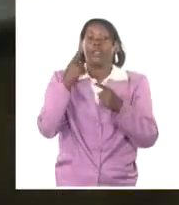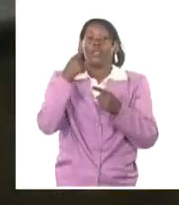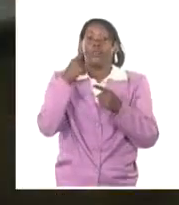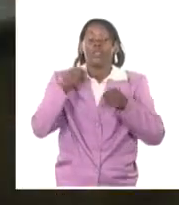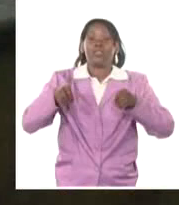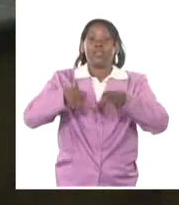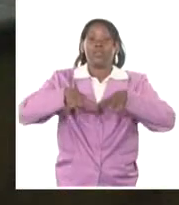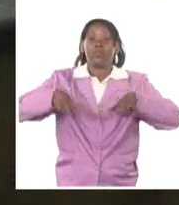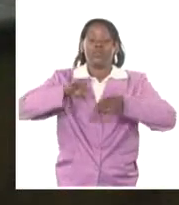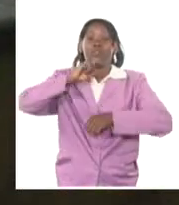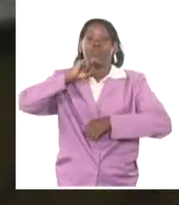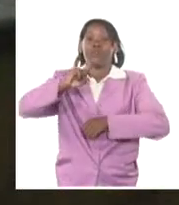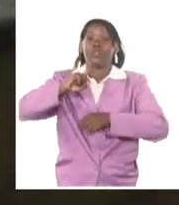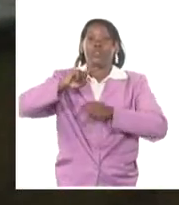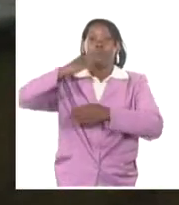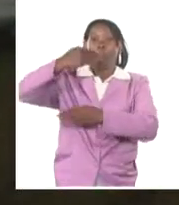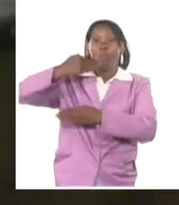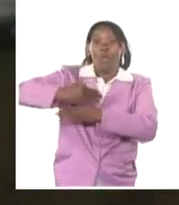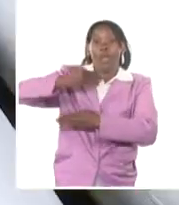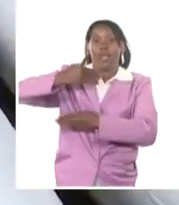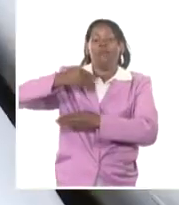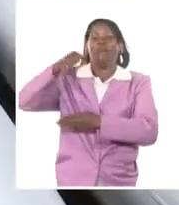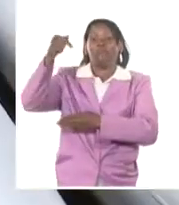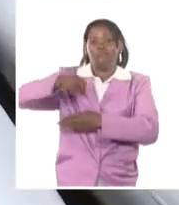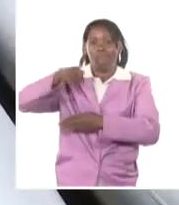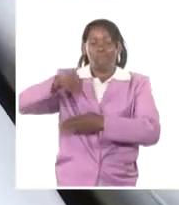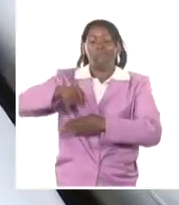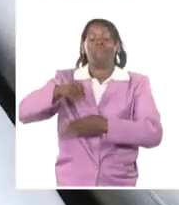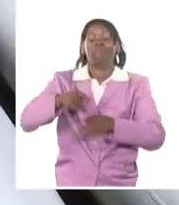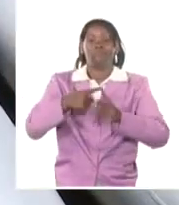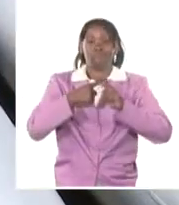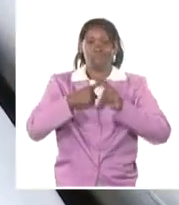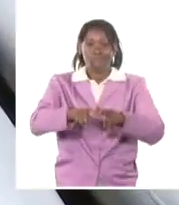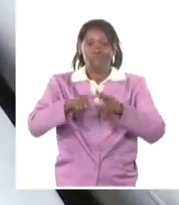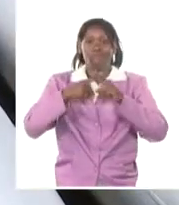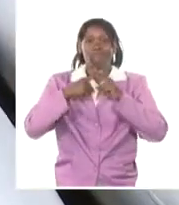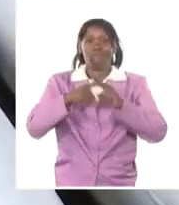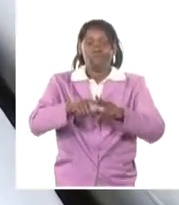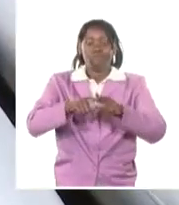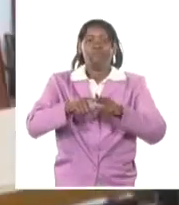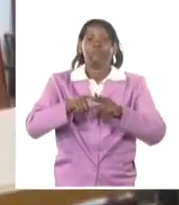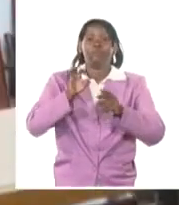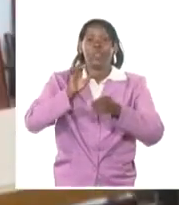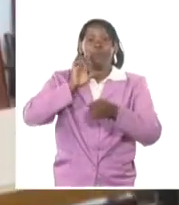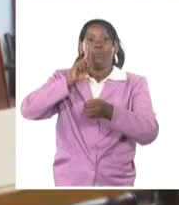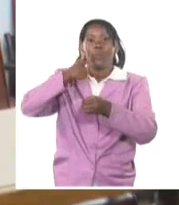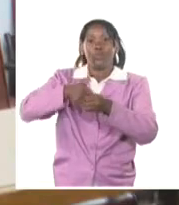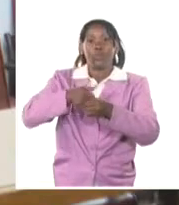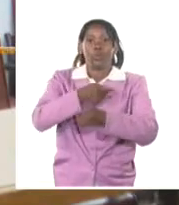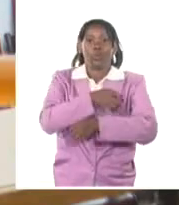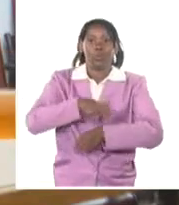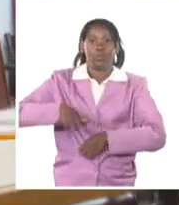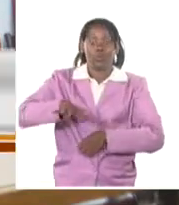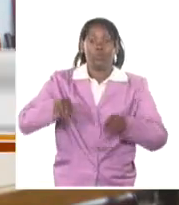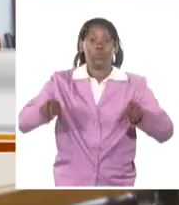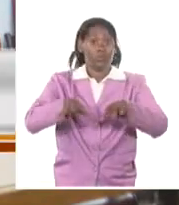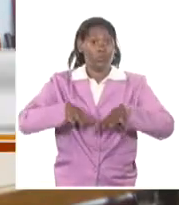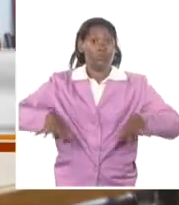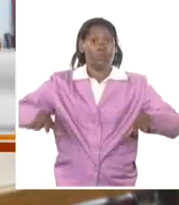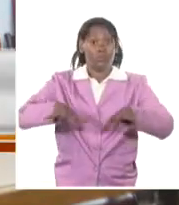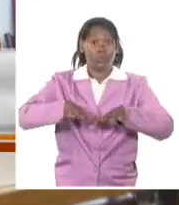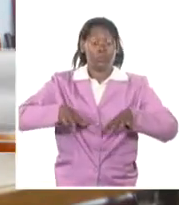disposiciones del bloqueo del gobierno de Estados Unidos contra Cuba. Si bien hay una situación